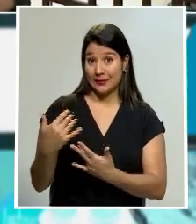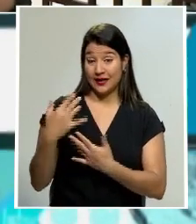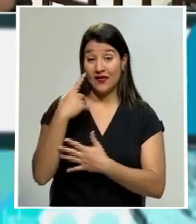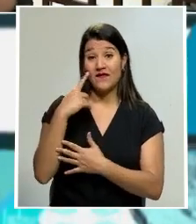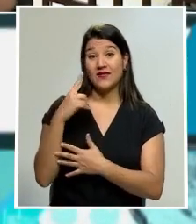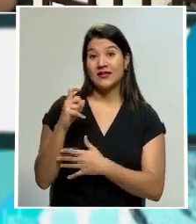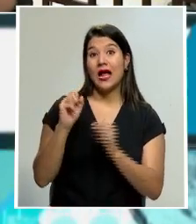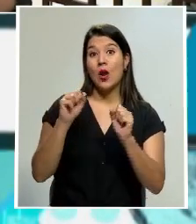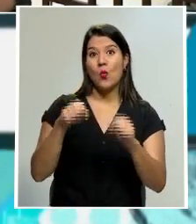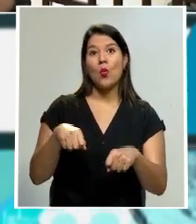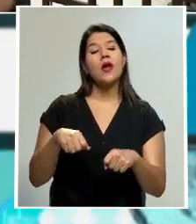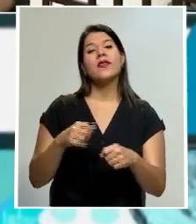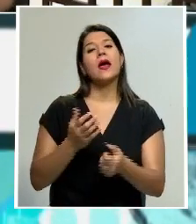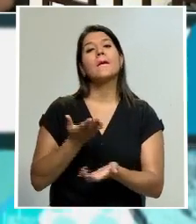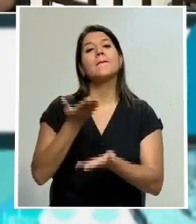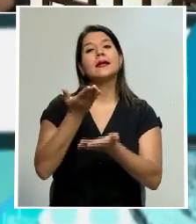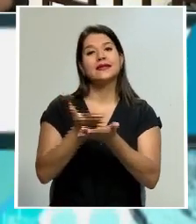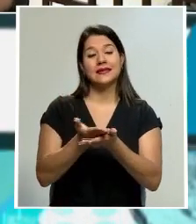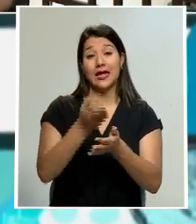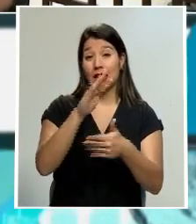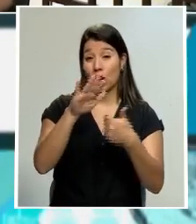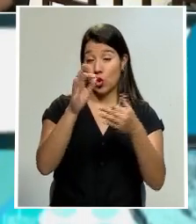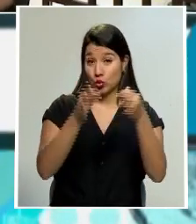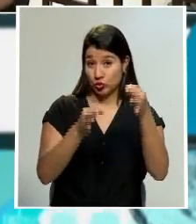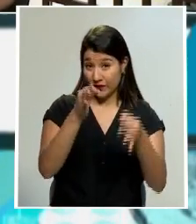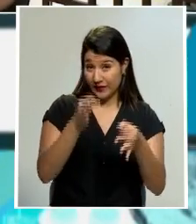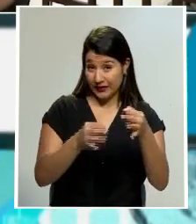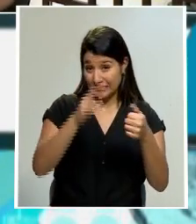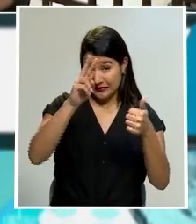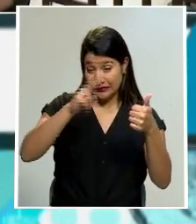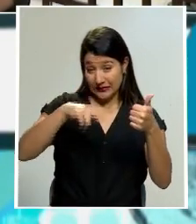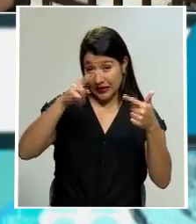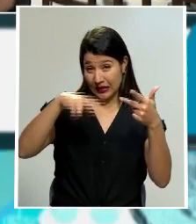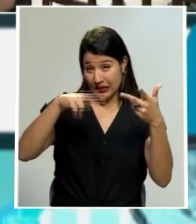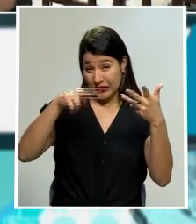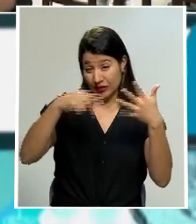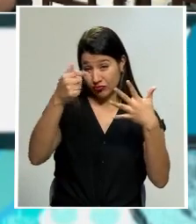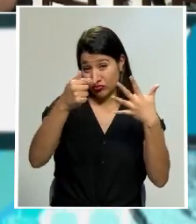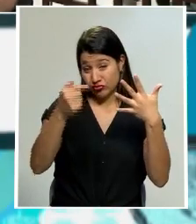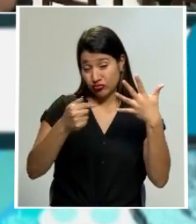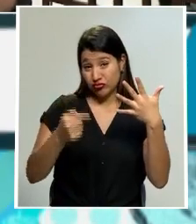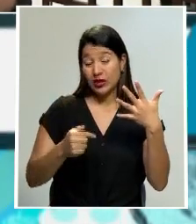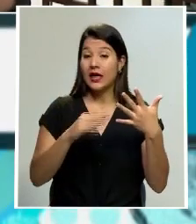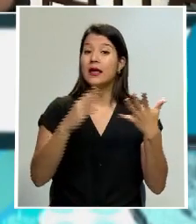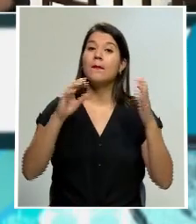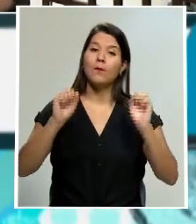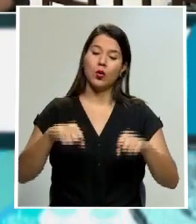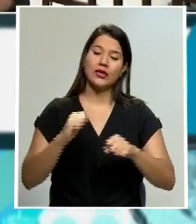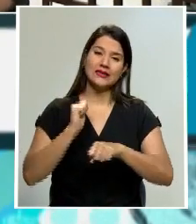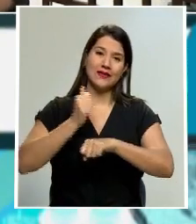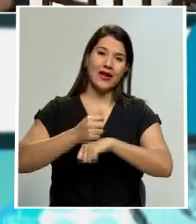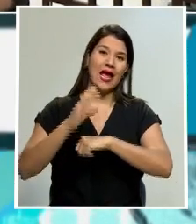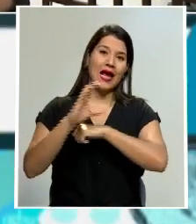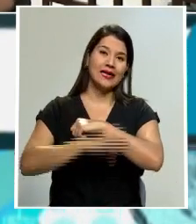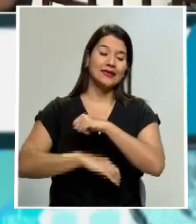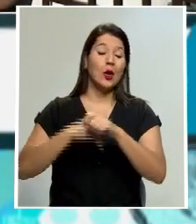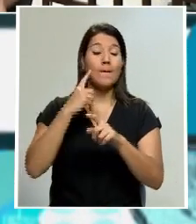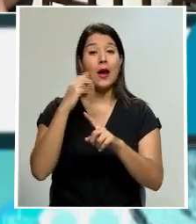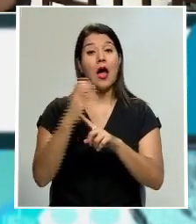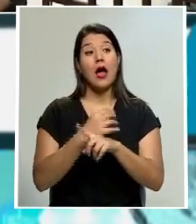Fiscalía presente todos los argumentos y llegar al momento de las medidas cautelares que